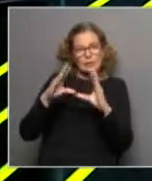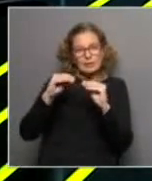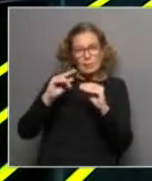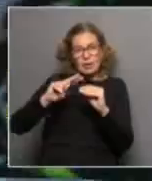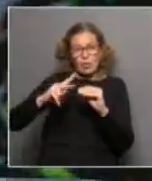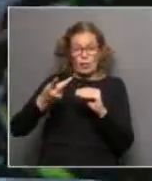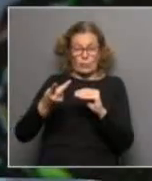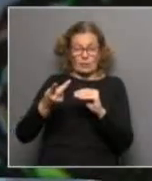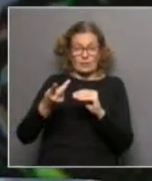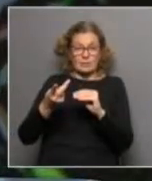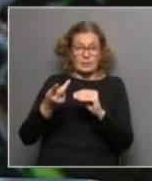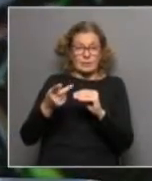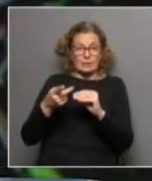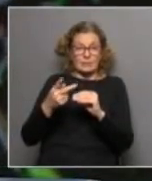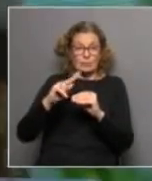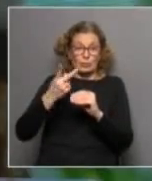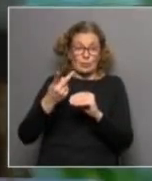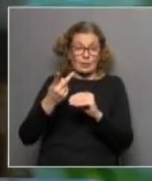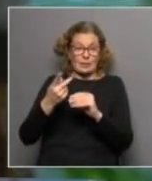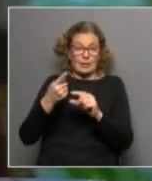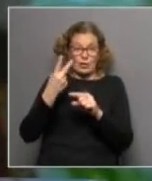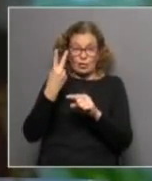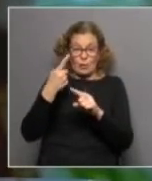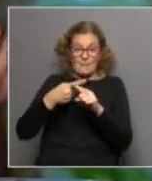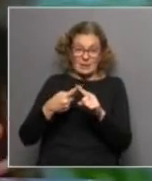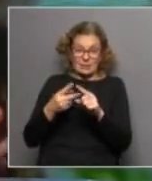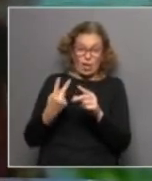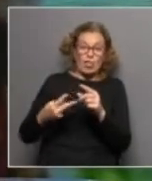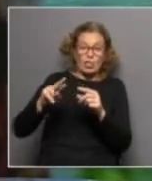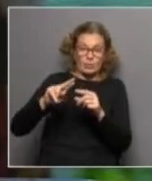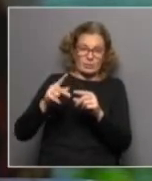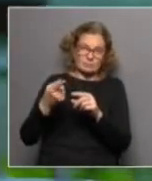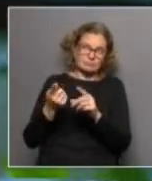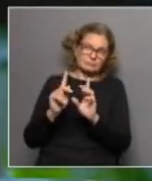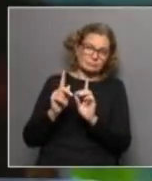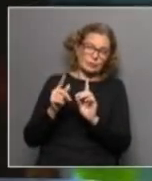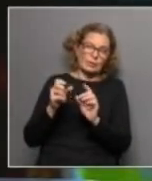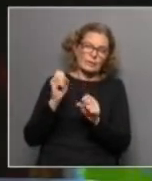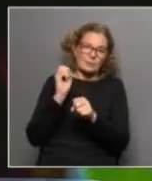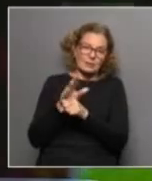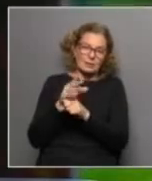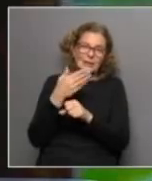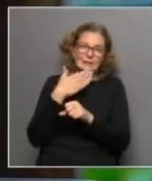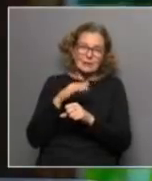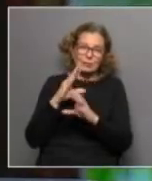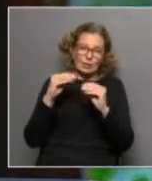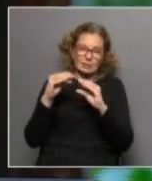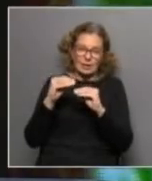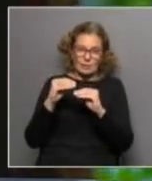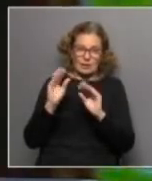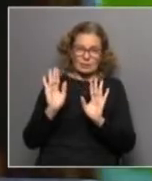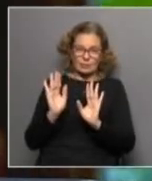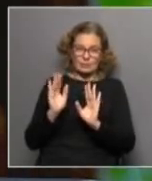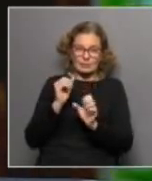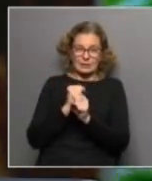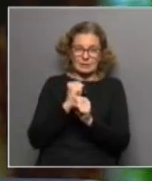duplicación, pero que se partió en dos meses. Esa fue la transferencia de la que entiendo que están hablando Mauricio y Matías en